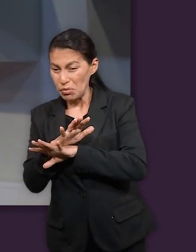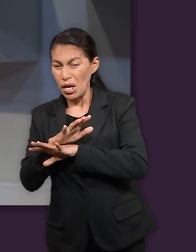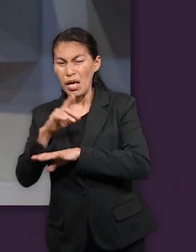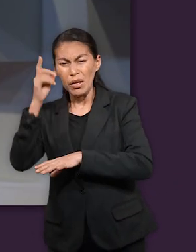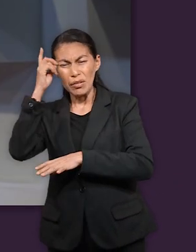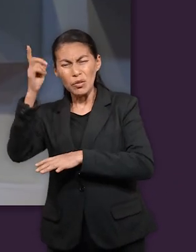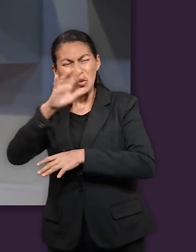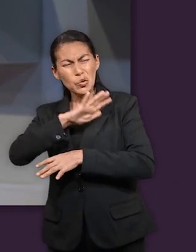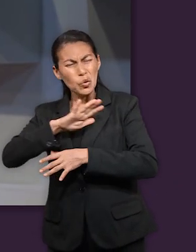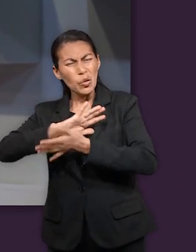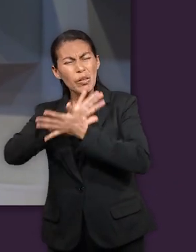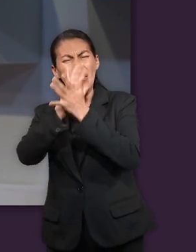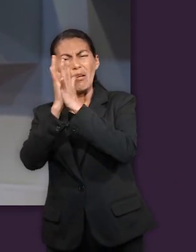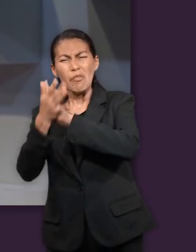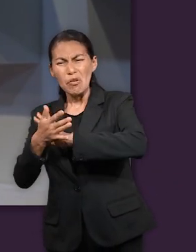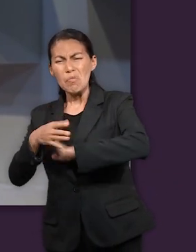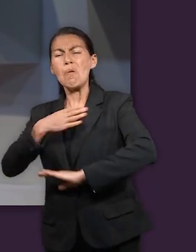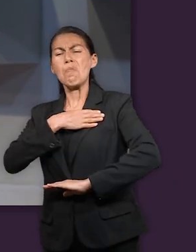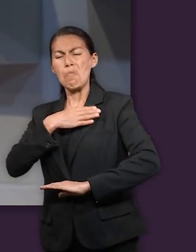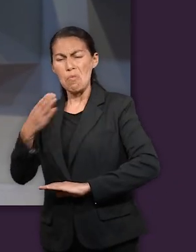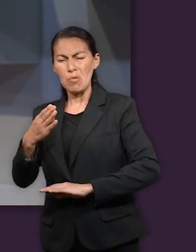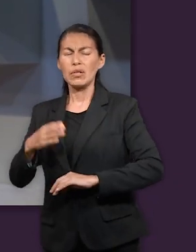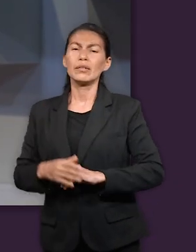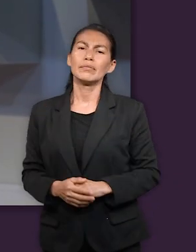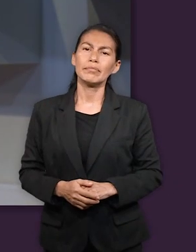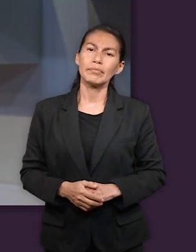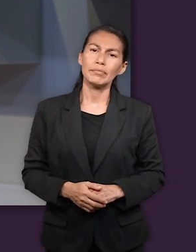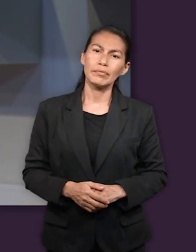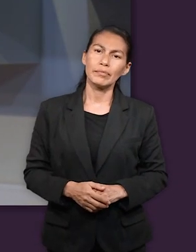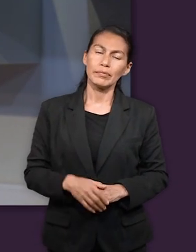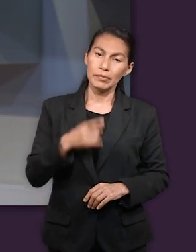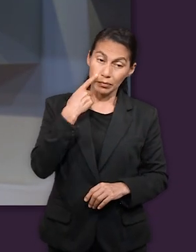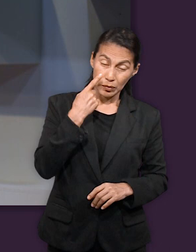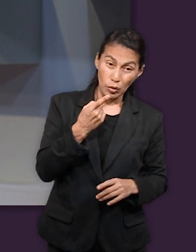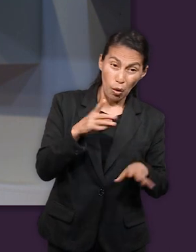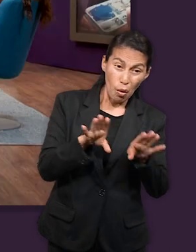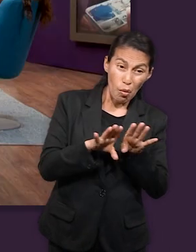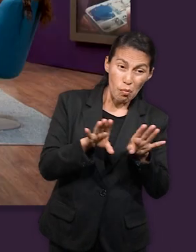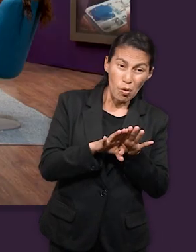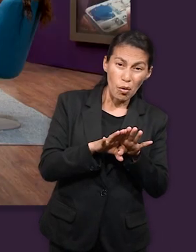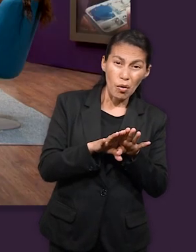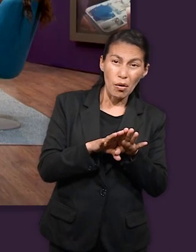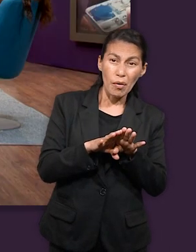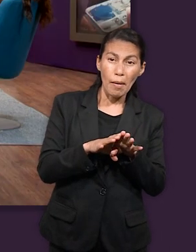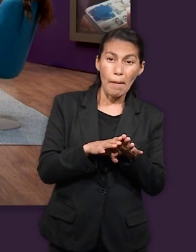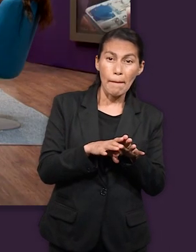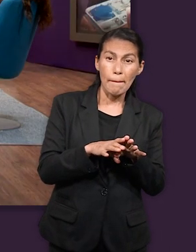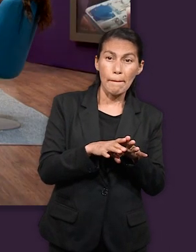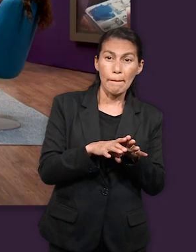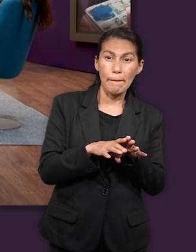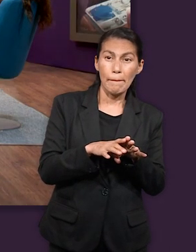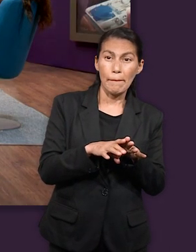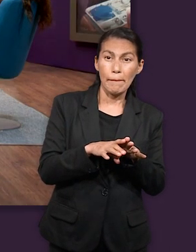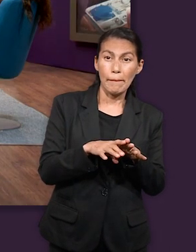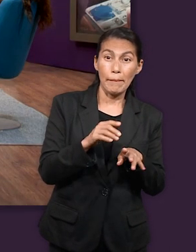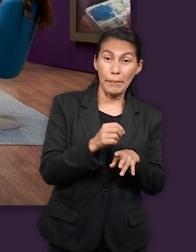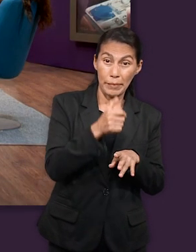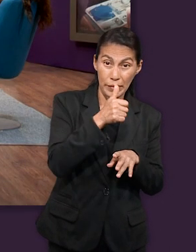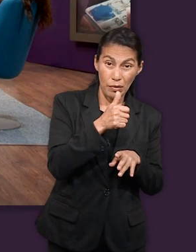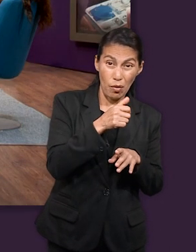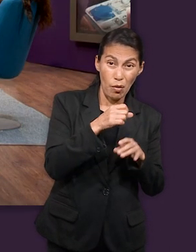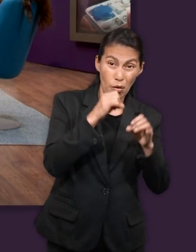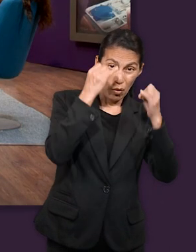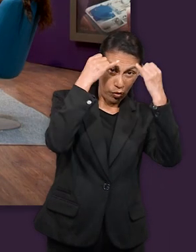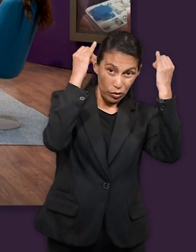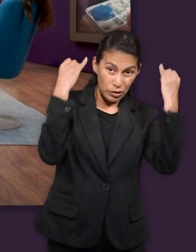conducir y sacar algo algo positivo y cómo se cómo se llega ahí cómo se y vemos este proceso en la vida de José